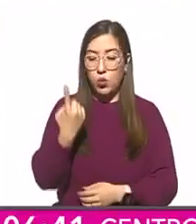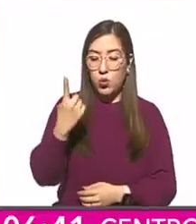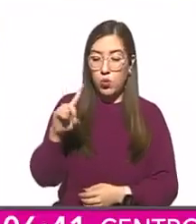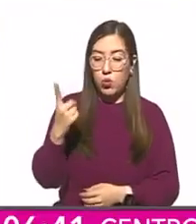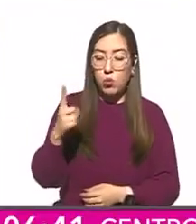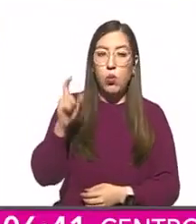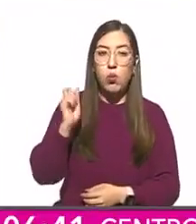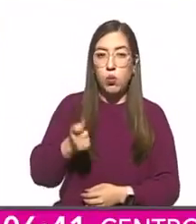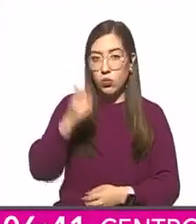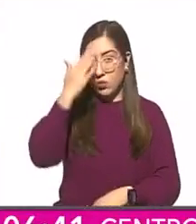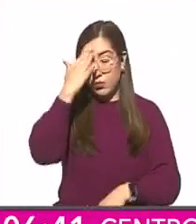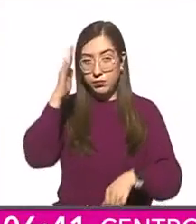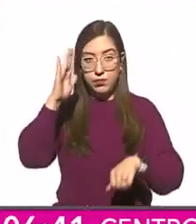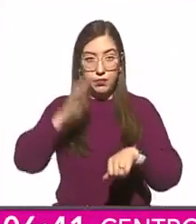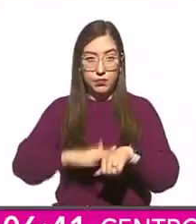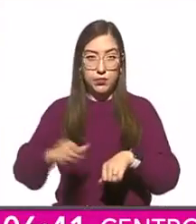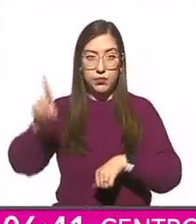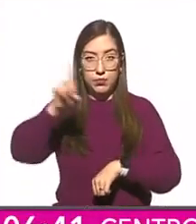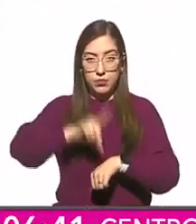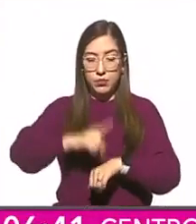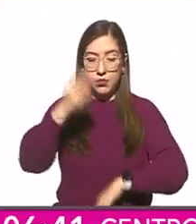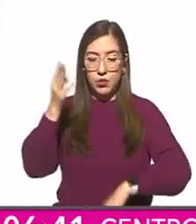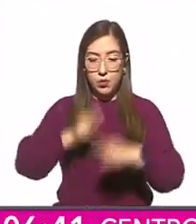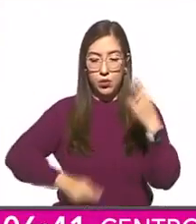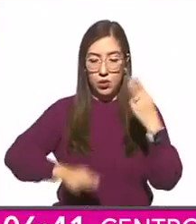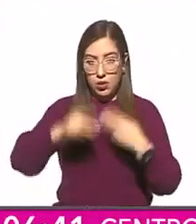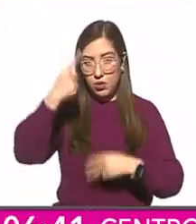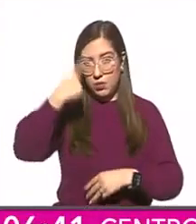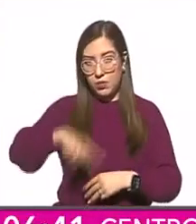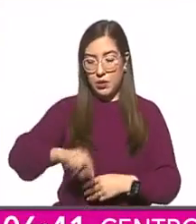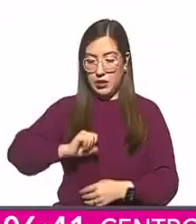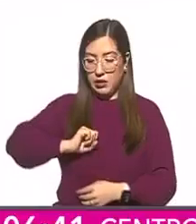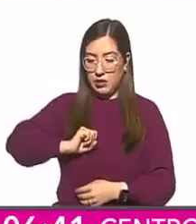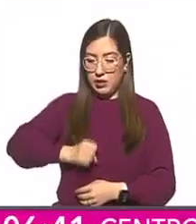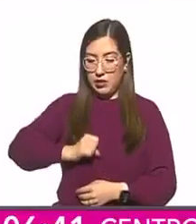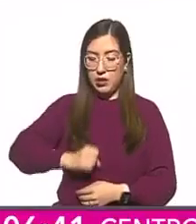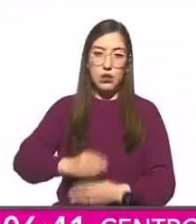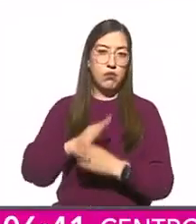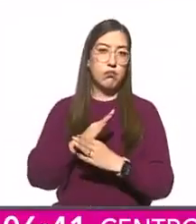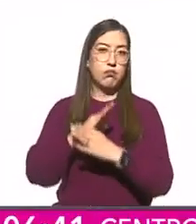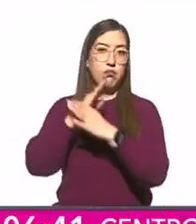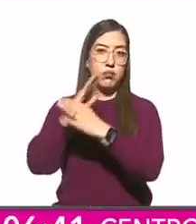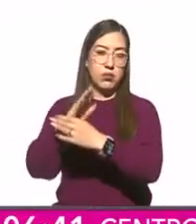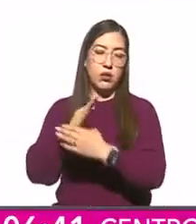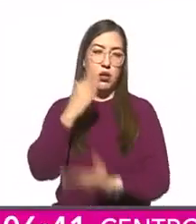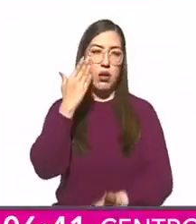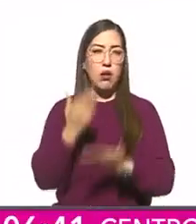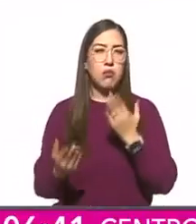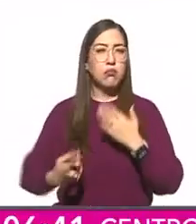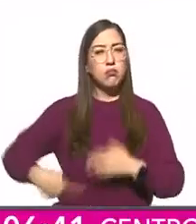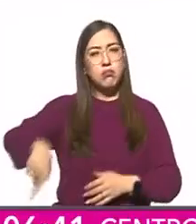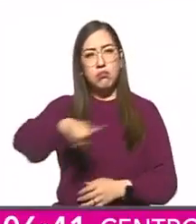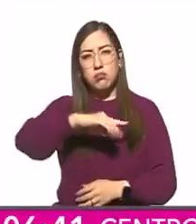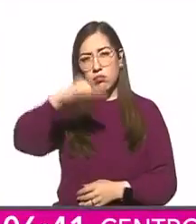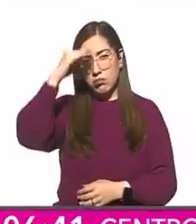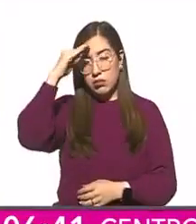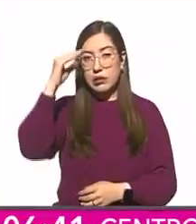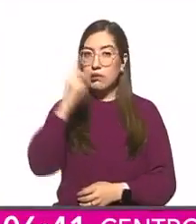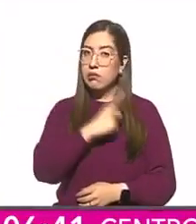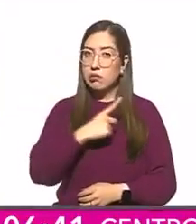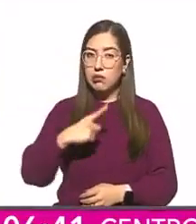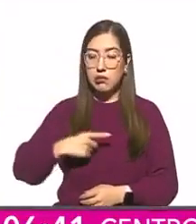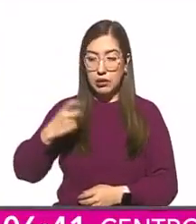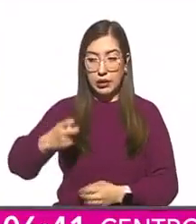conmemoró el Día Mundial de la Lucha contra el SIDA, es un momento para reflexionar sobre la urgencia de insistir en su